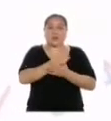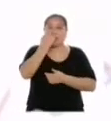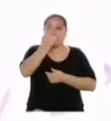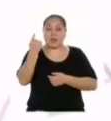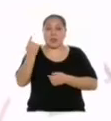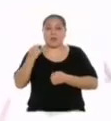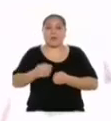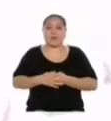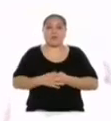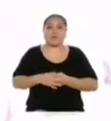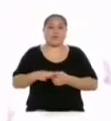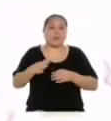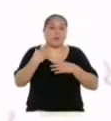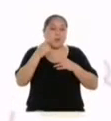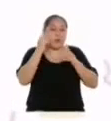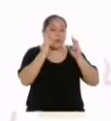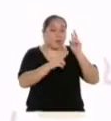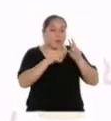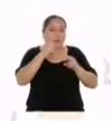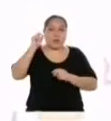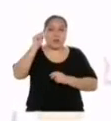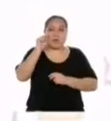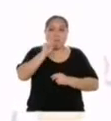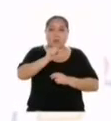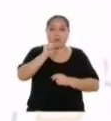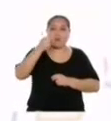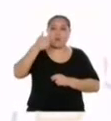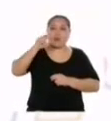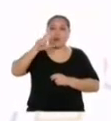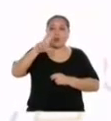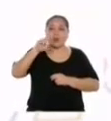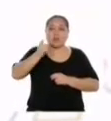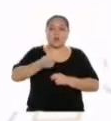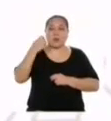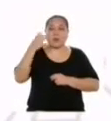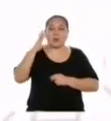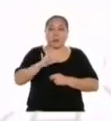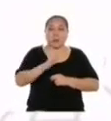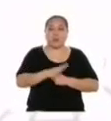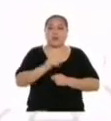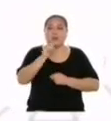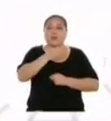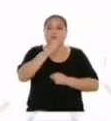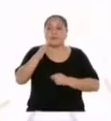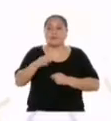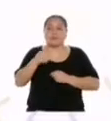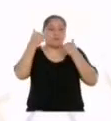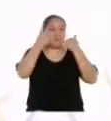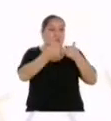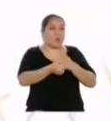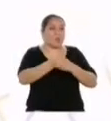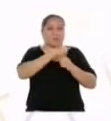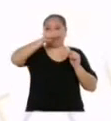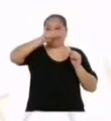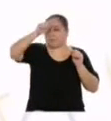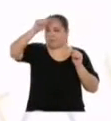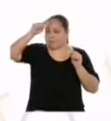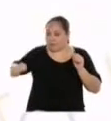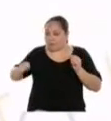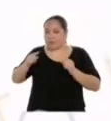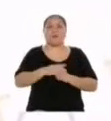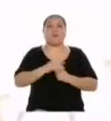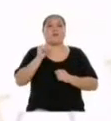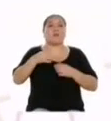última barra el punto 13,5 en la línea proyectada hasta el corte del eje vertical. ¡Bien hecho! Ya podemos